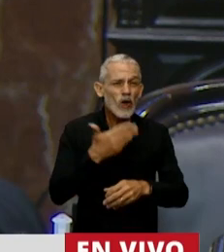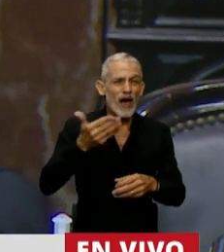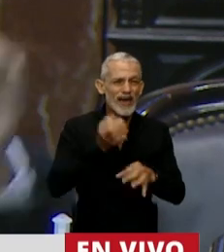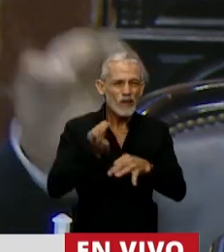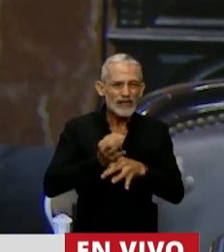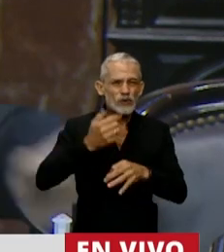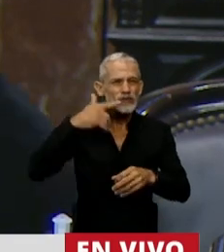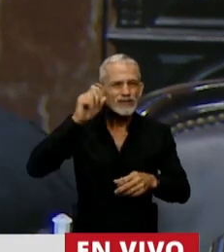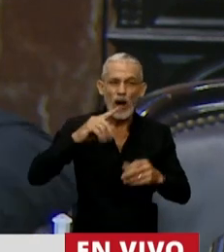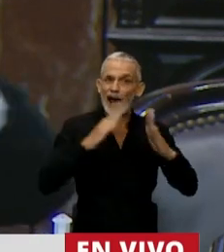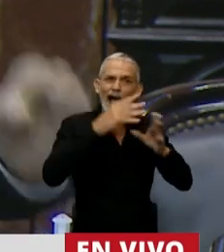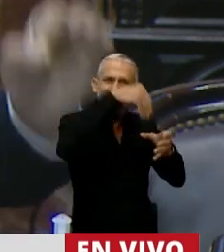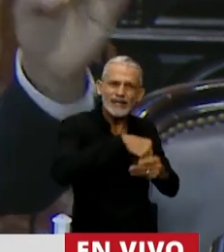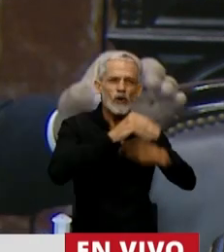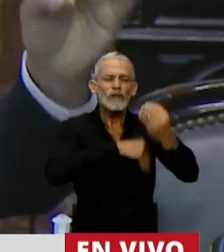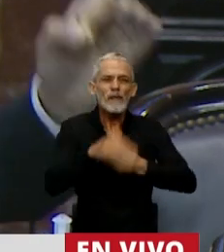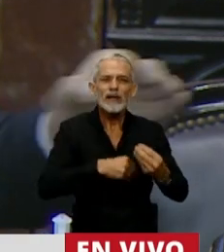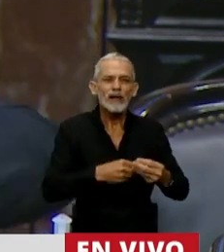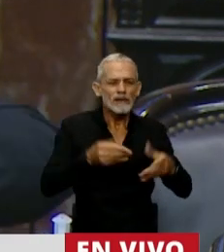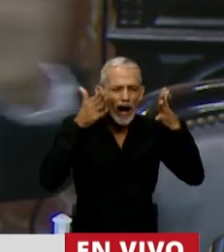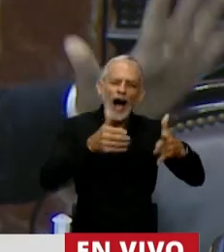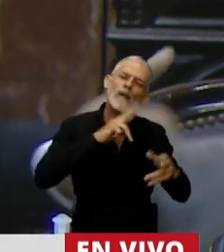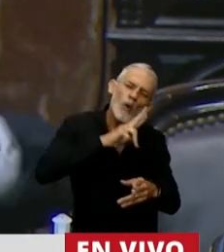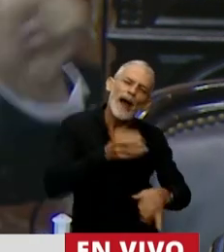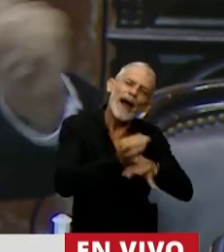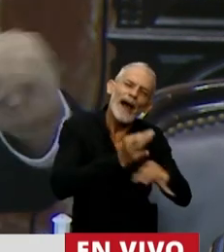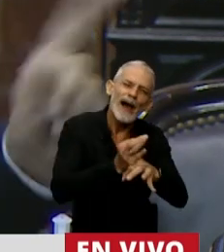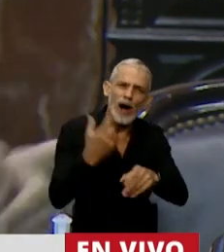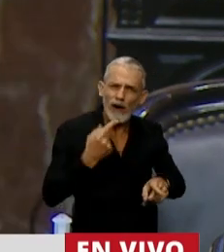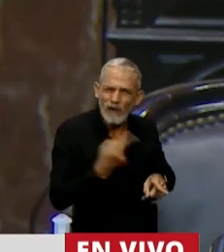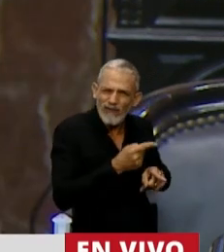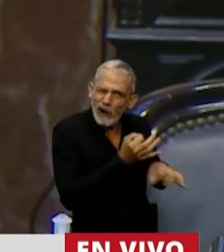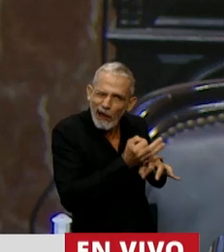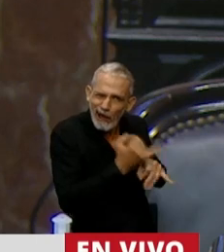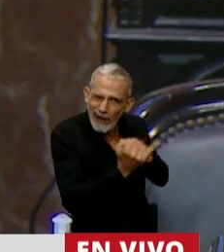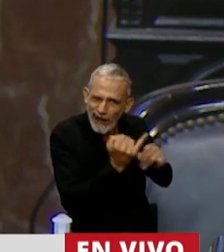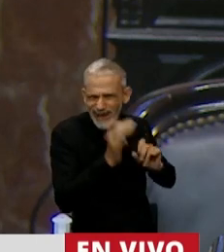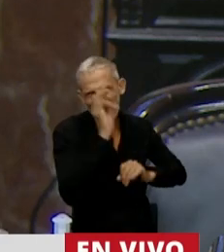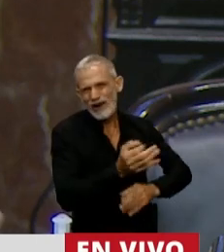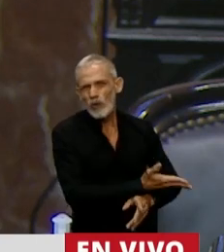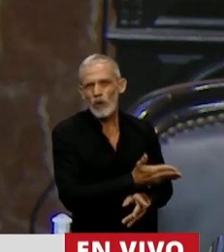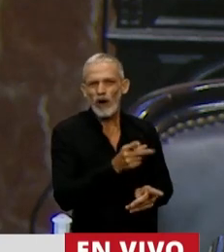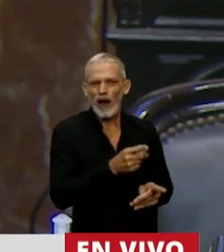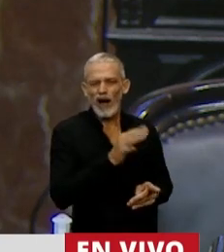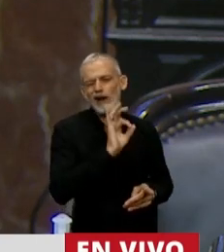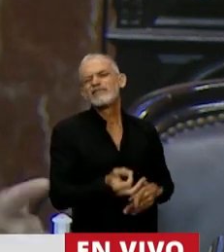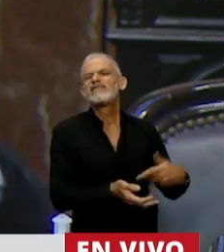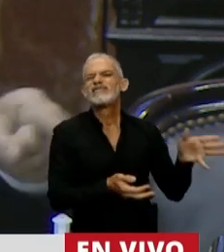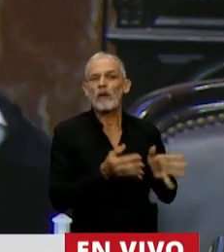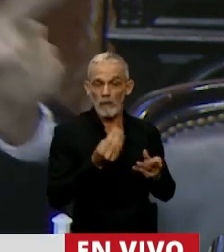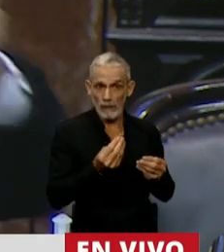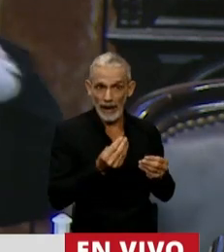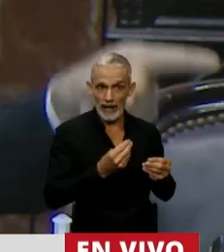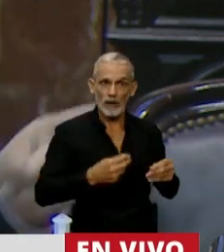en la casa, en la familia, está destinada a las mujeres. A ningún pibe se le dice qué tiene que hacer para no